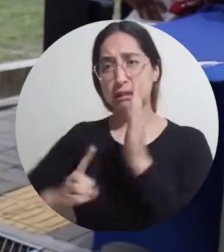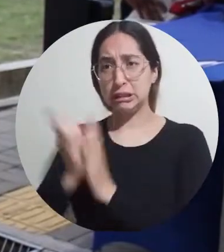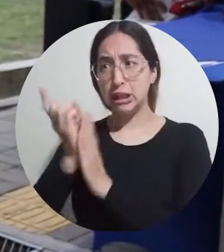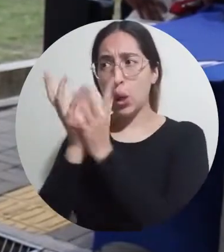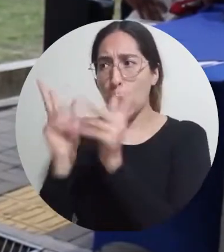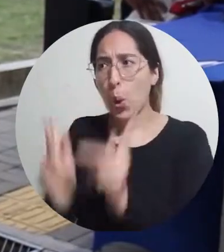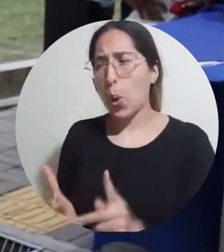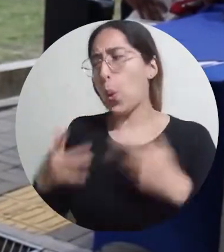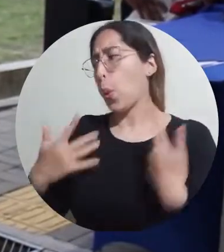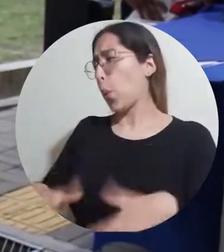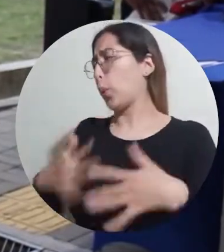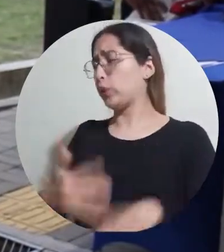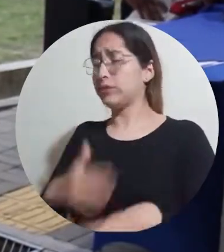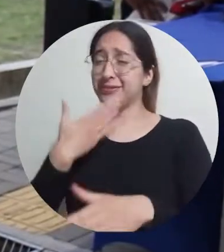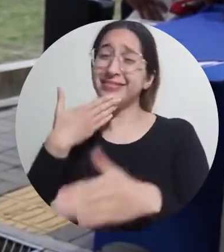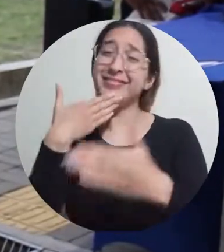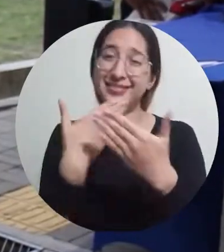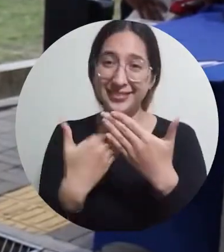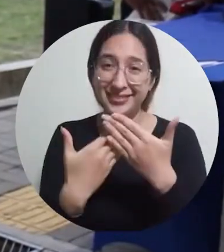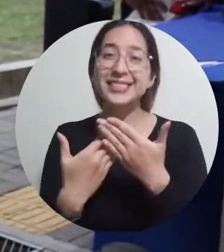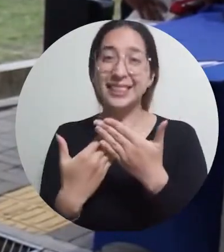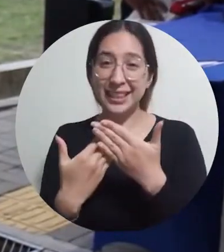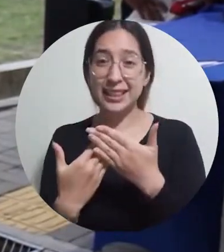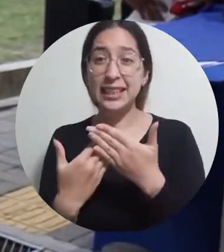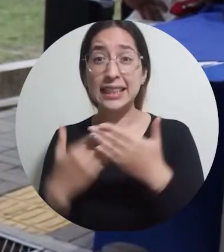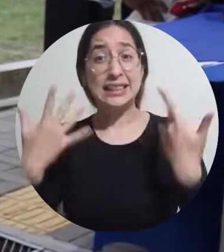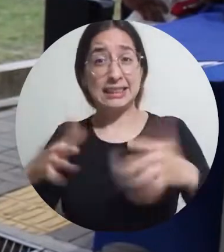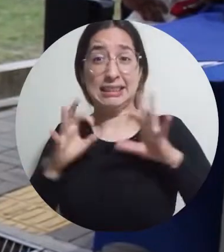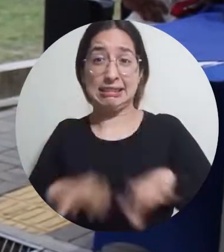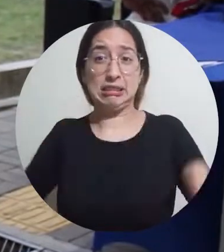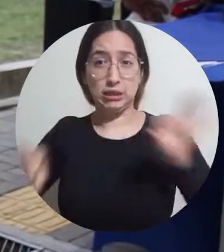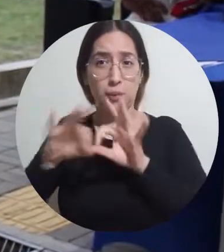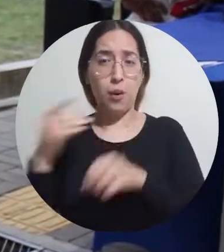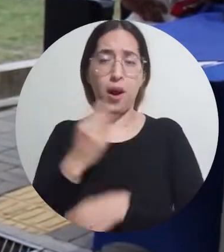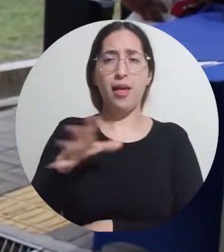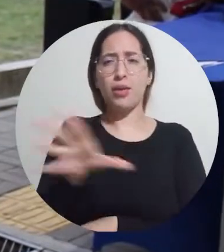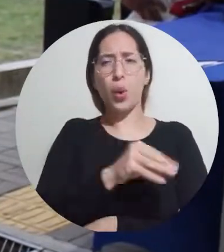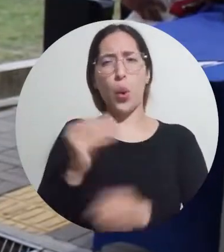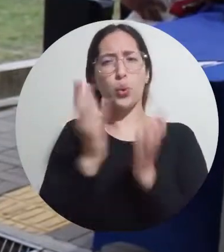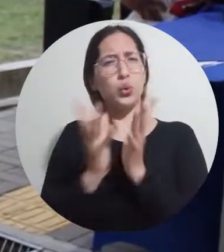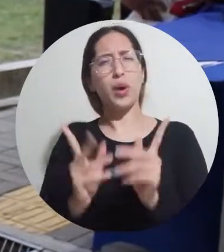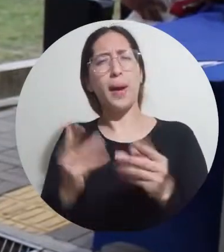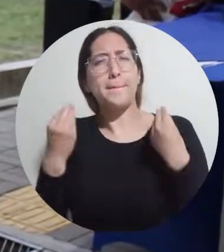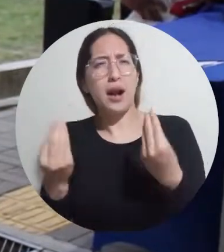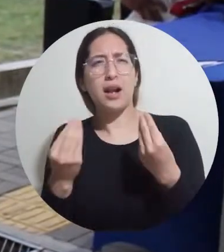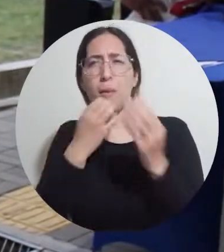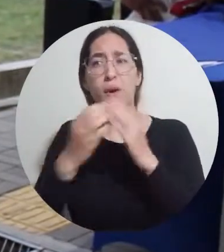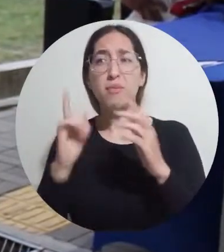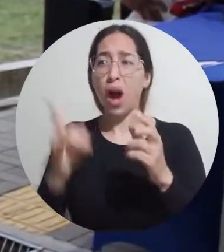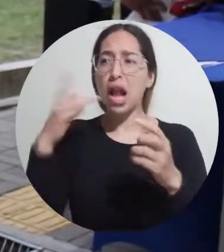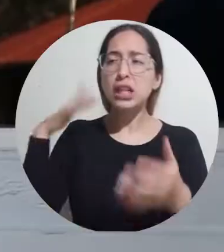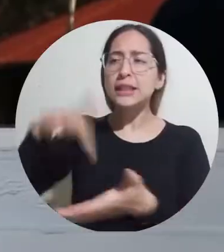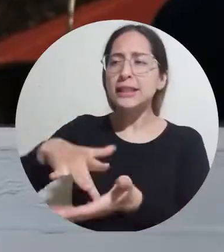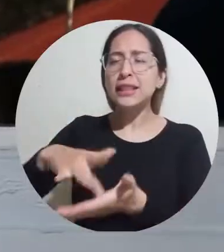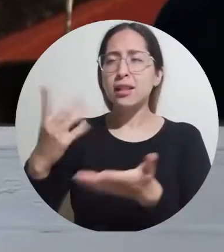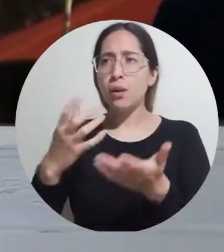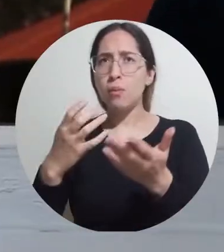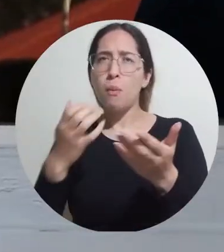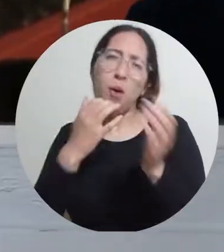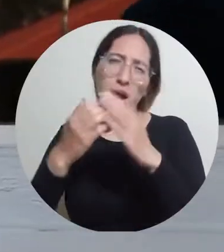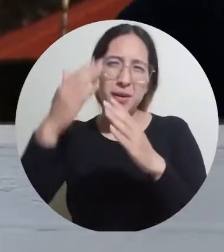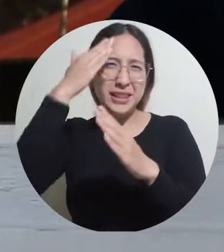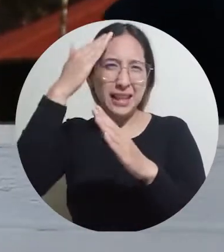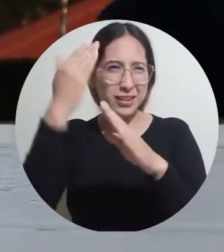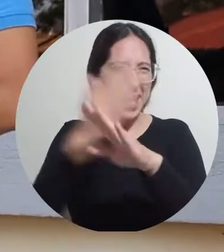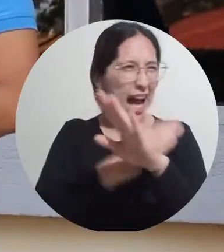porque la verdad se hace muy importante para todos los estudiantes, ya que es un espacio, valga la redundancia, en donde nos